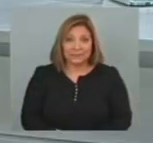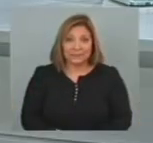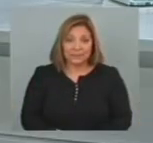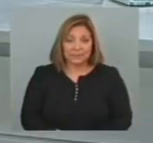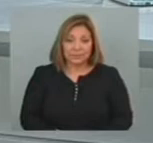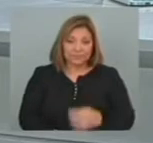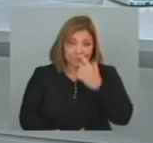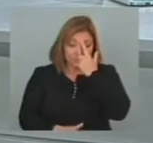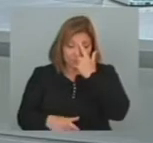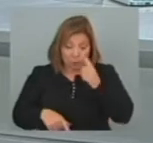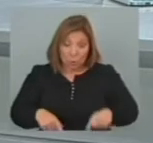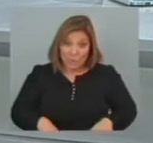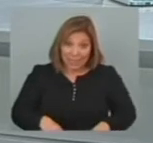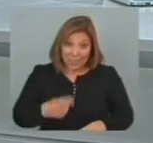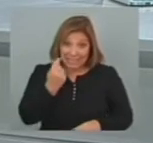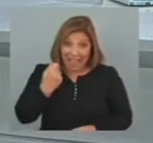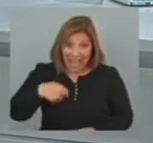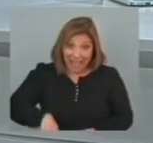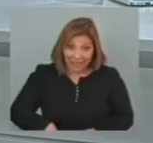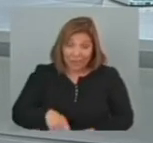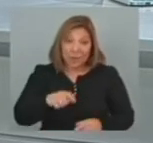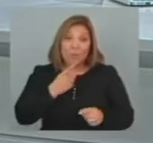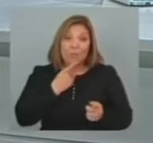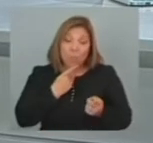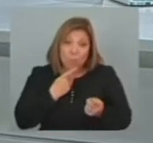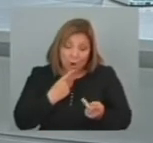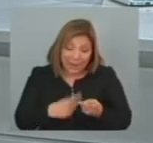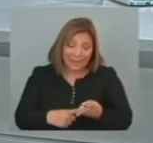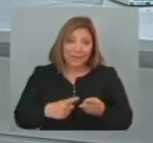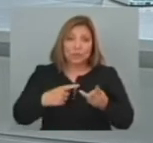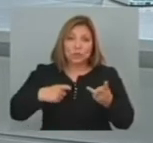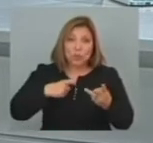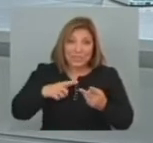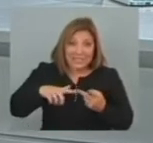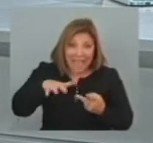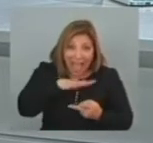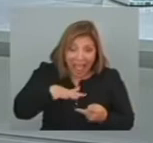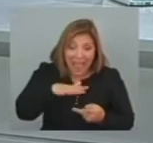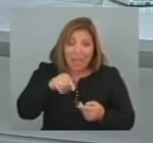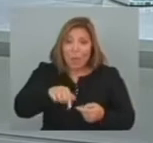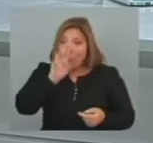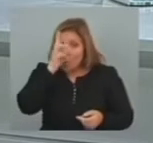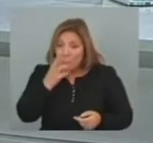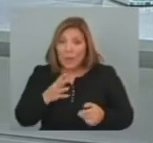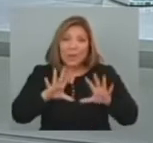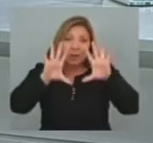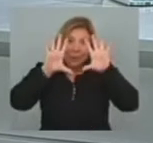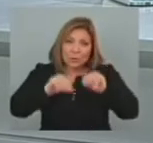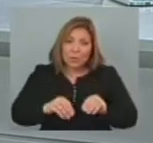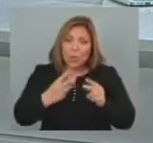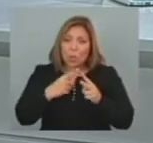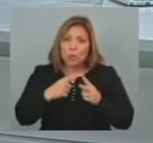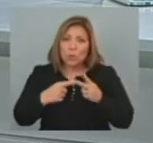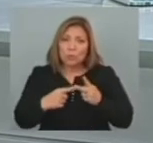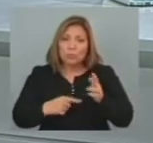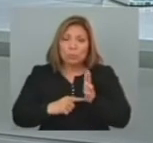Los consejos De salarios Y las políticas Sociales Que lleva Adelante Uruguay Son dos puntos Que